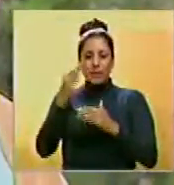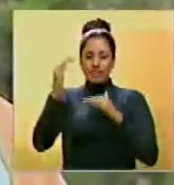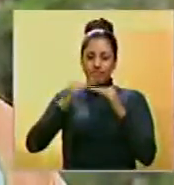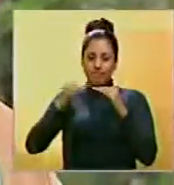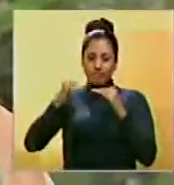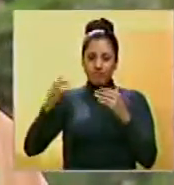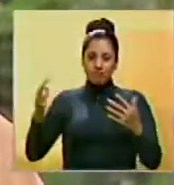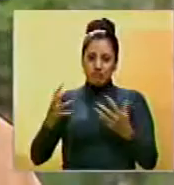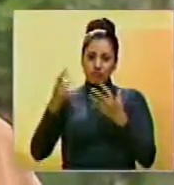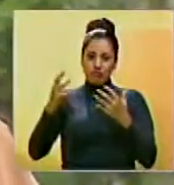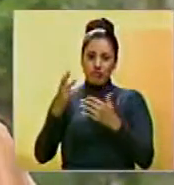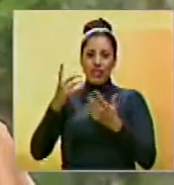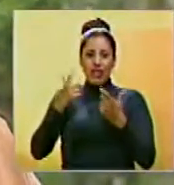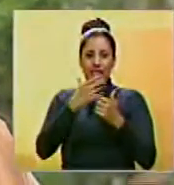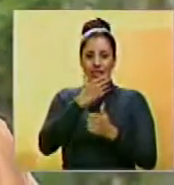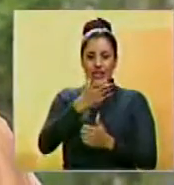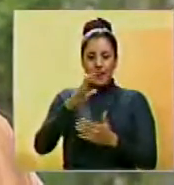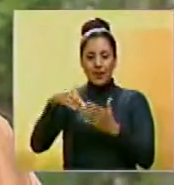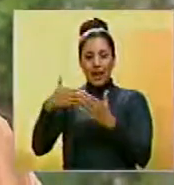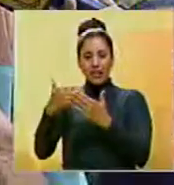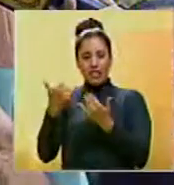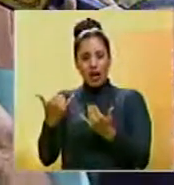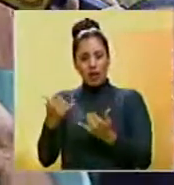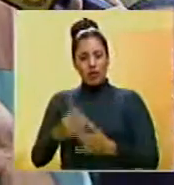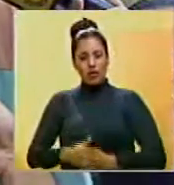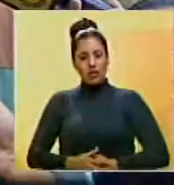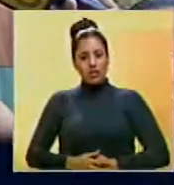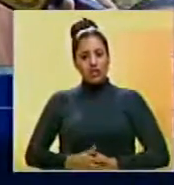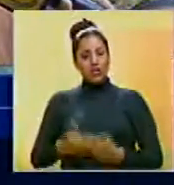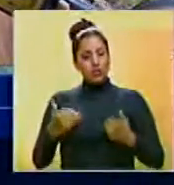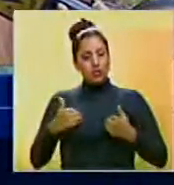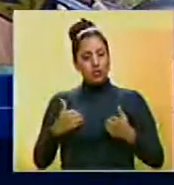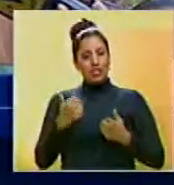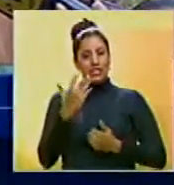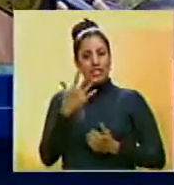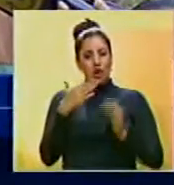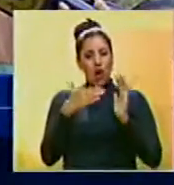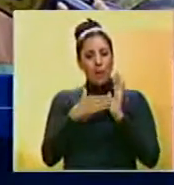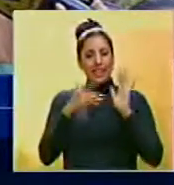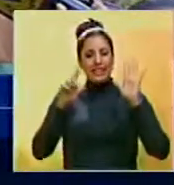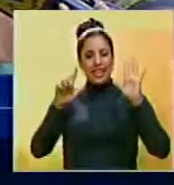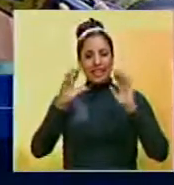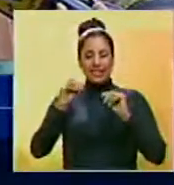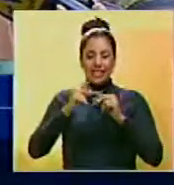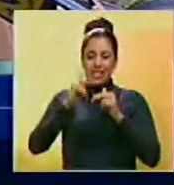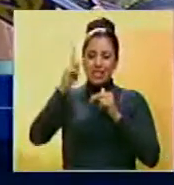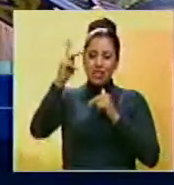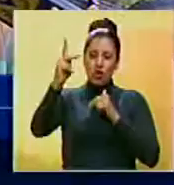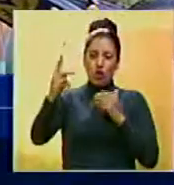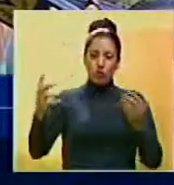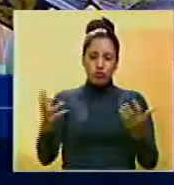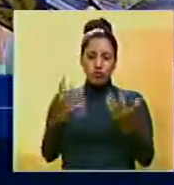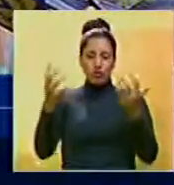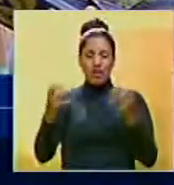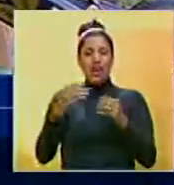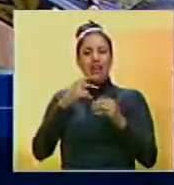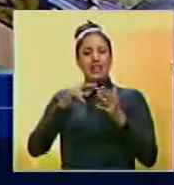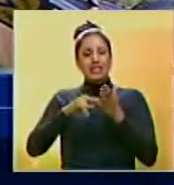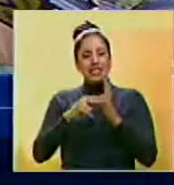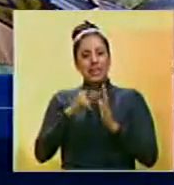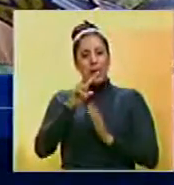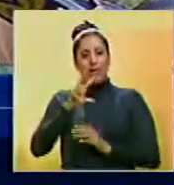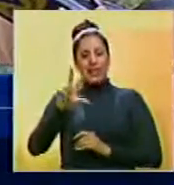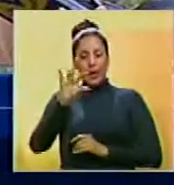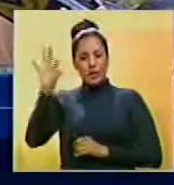porcentaje de incidentes desde diciembre hasta la fecha. Se han afectado 5.700 hectáreas y eso representa un 23% menos.